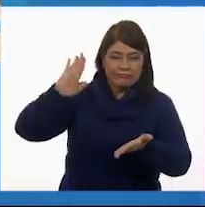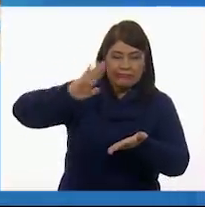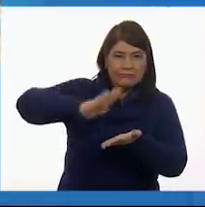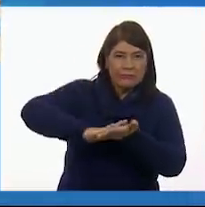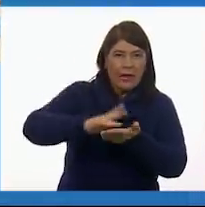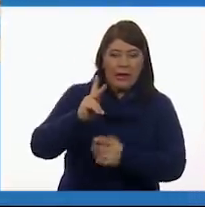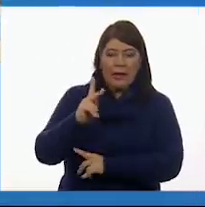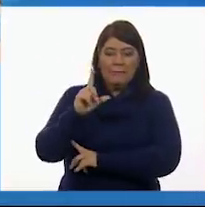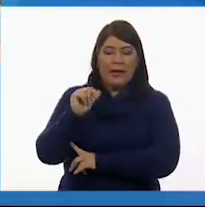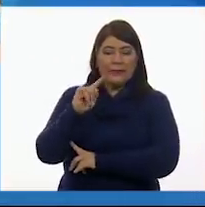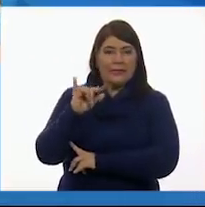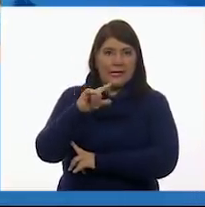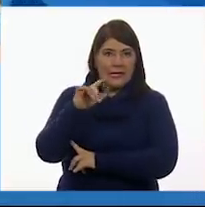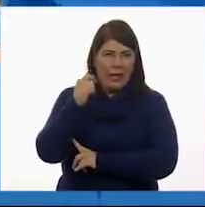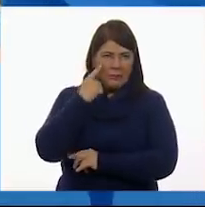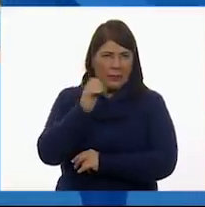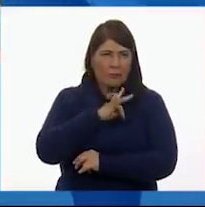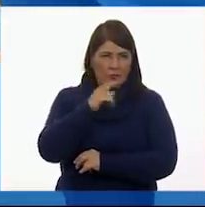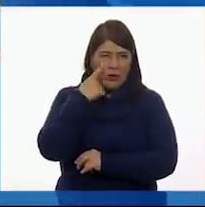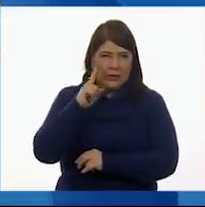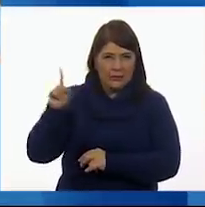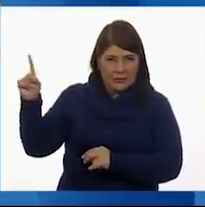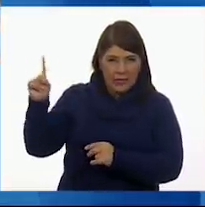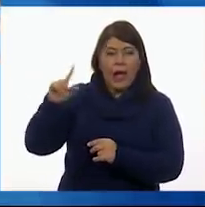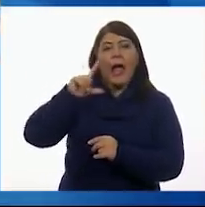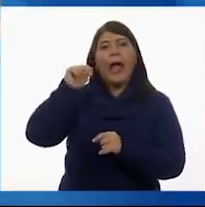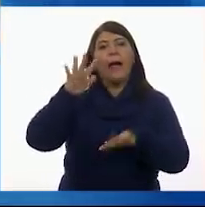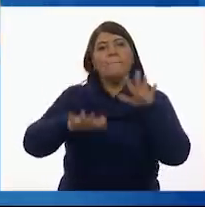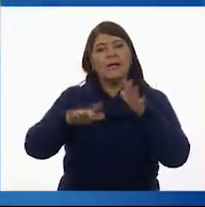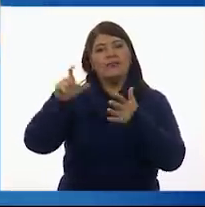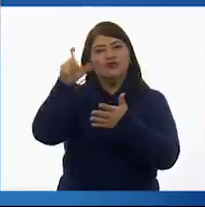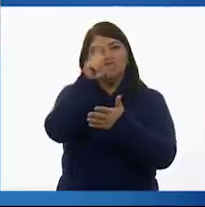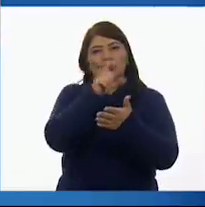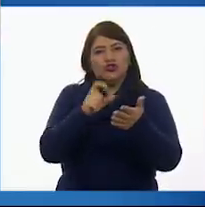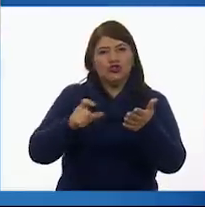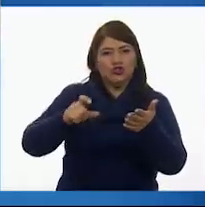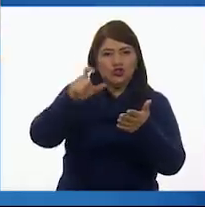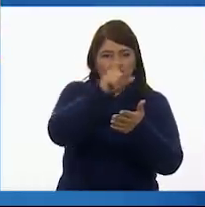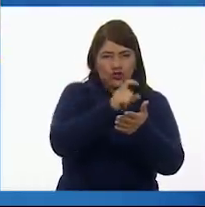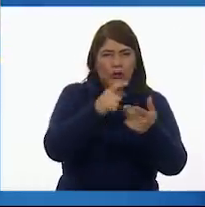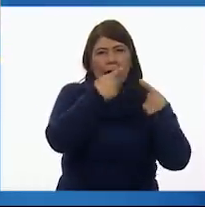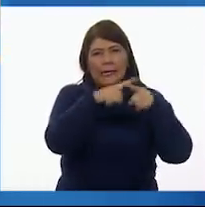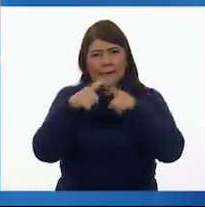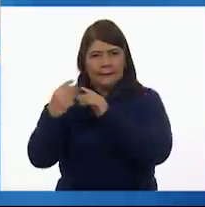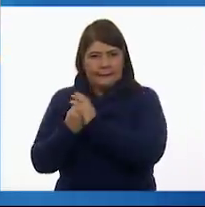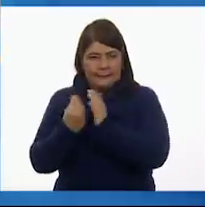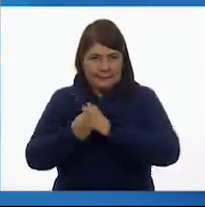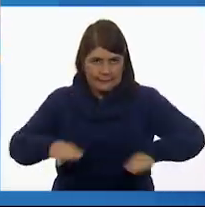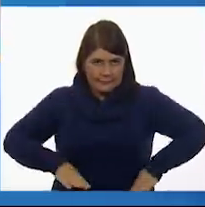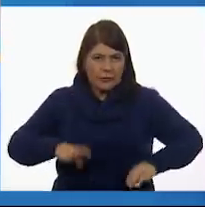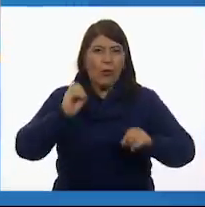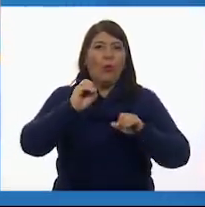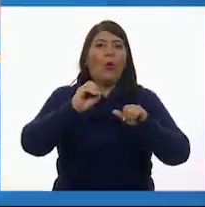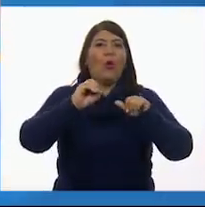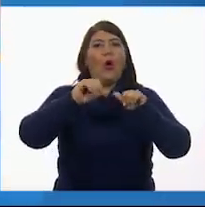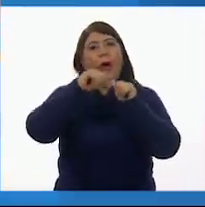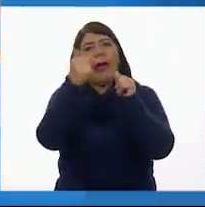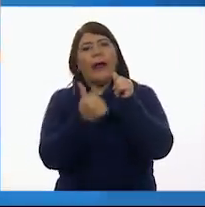dejar algo en claro. En el tema del graffiti, pues hay varias ramas del graffiti. En el tema del arte urbano, pues